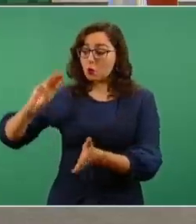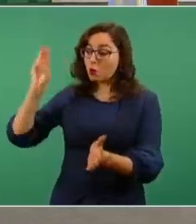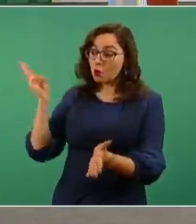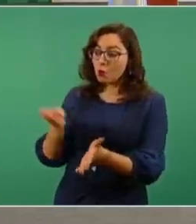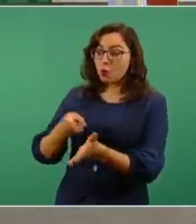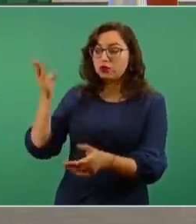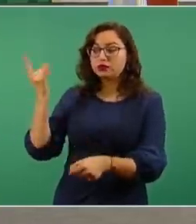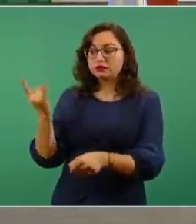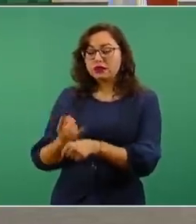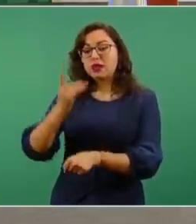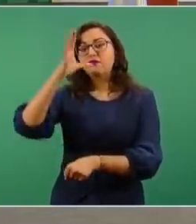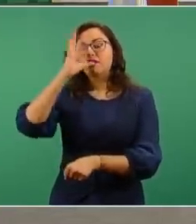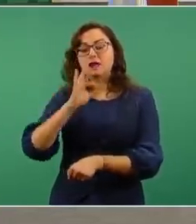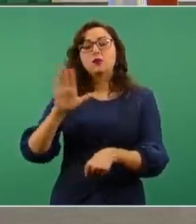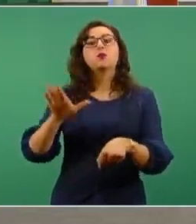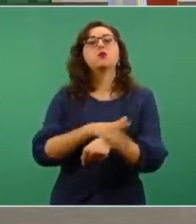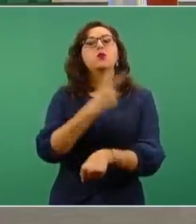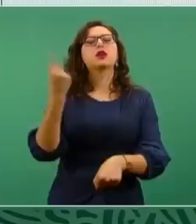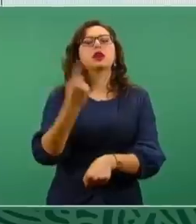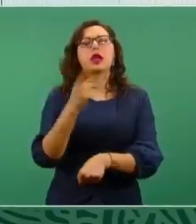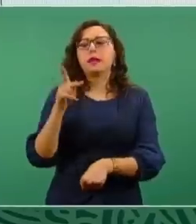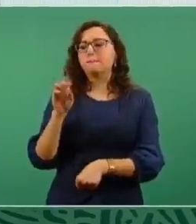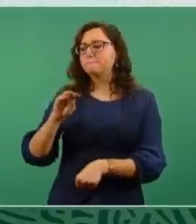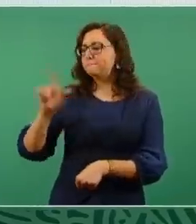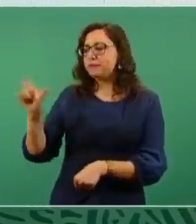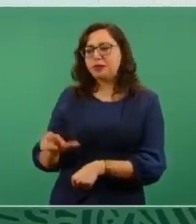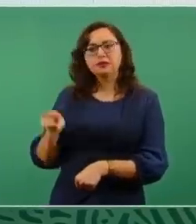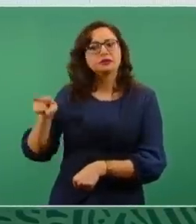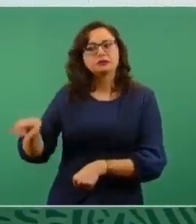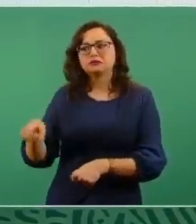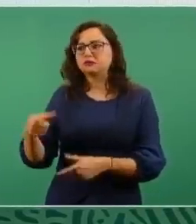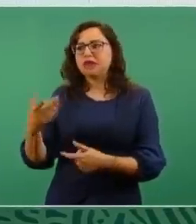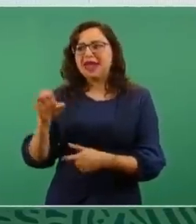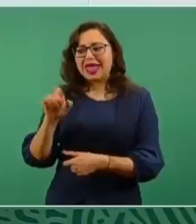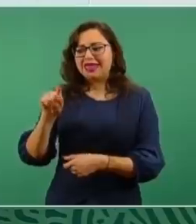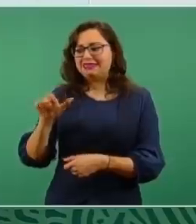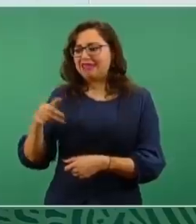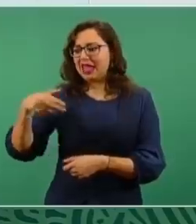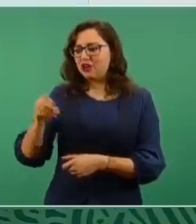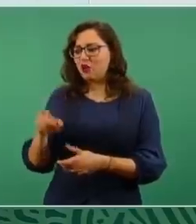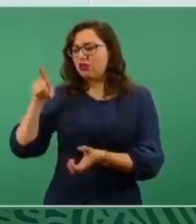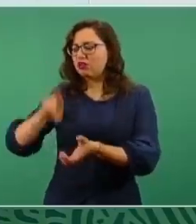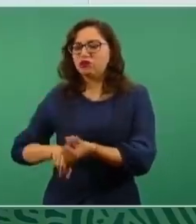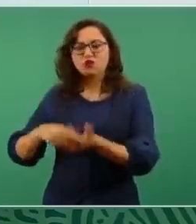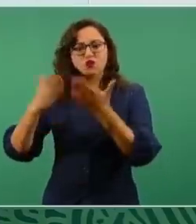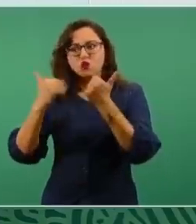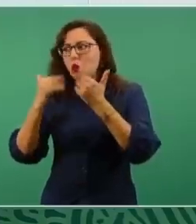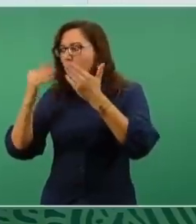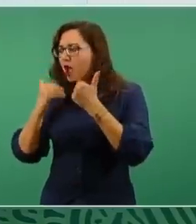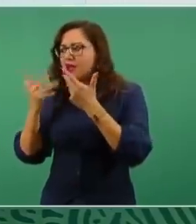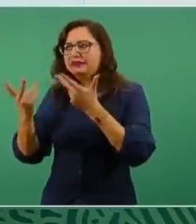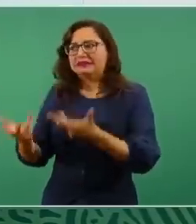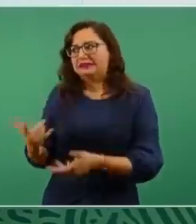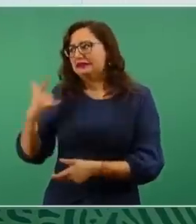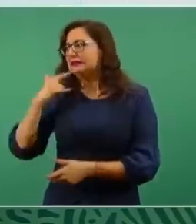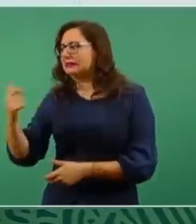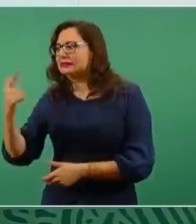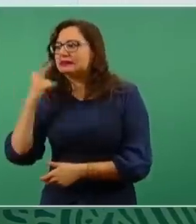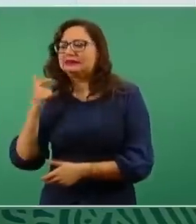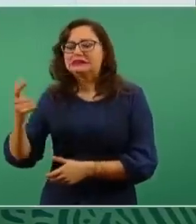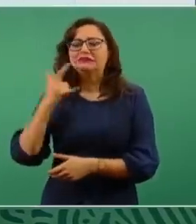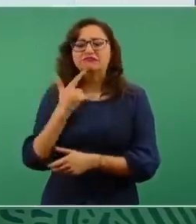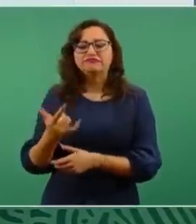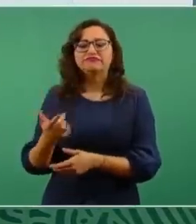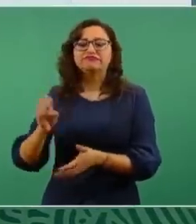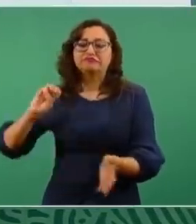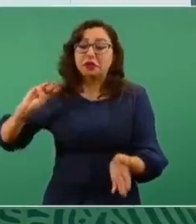porque Pemex no podía cumplir por falta de etano, sumaron en los cinco años